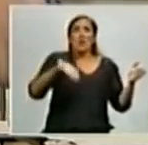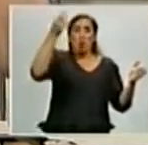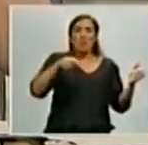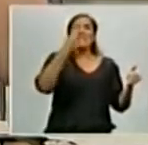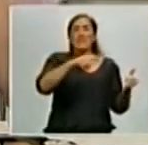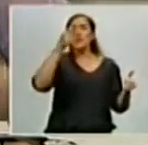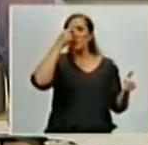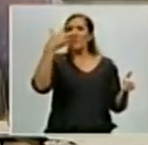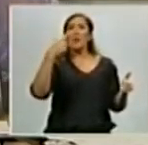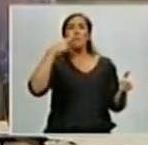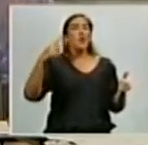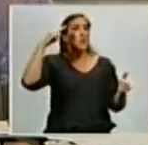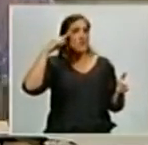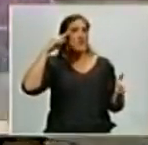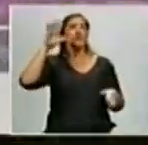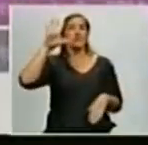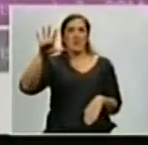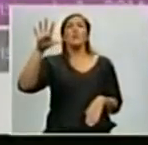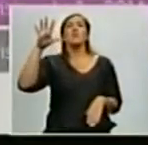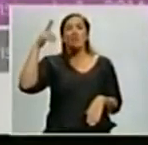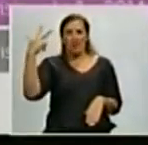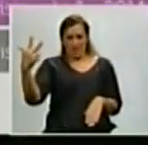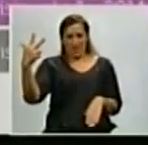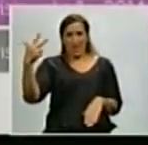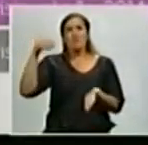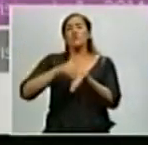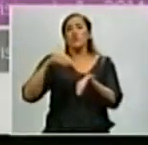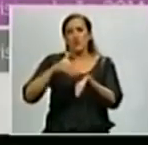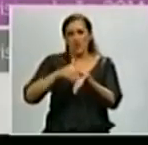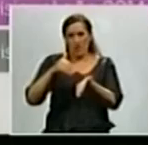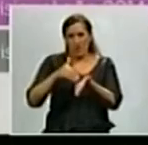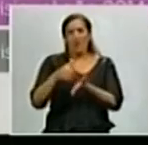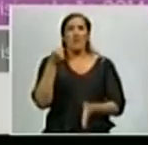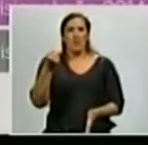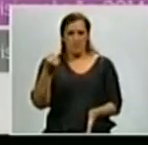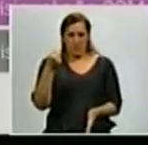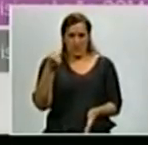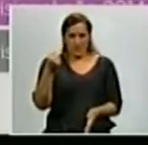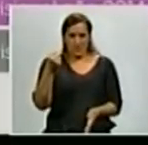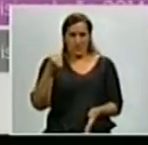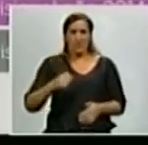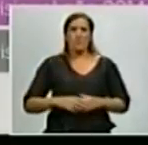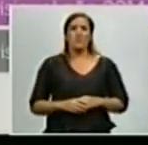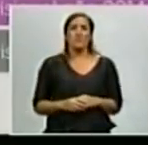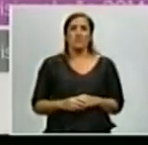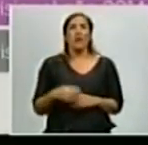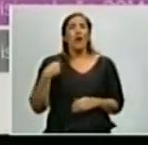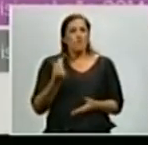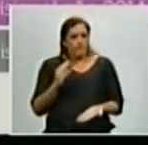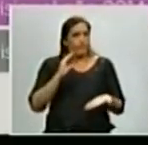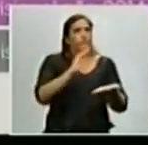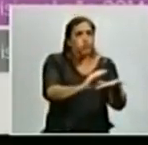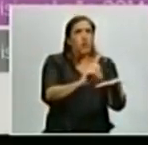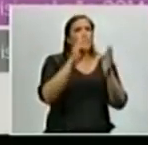.953 millones de pesos en inversión